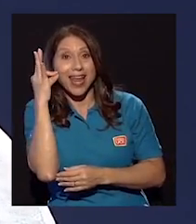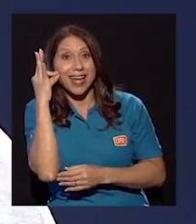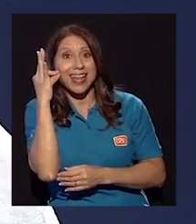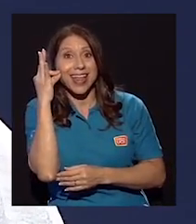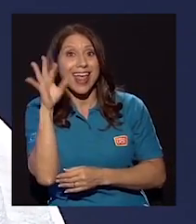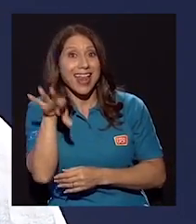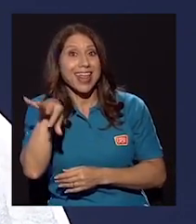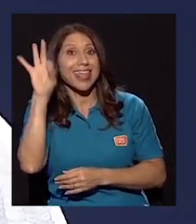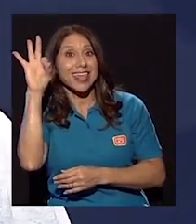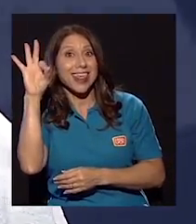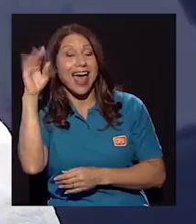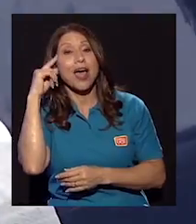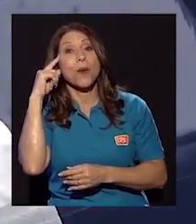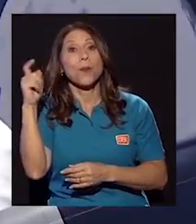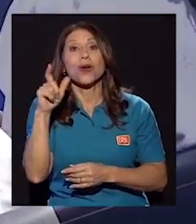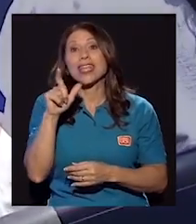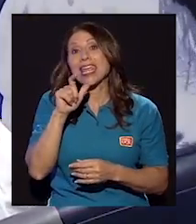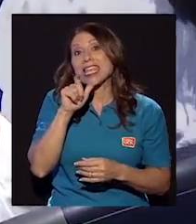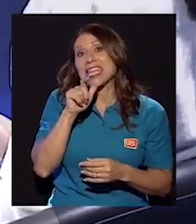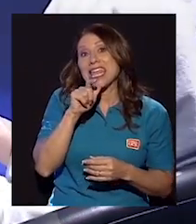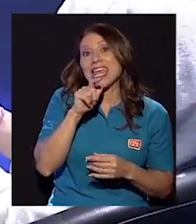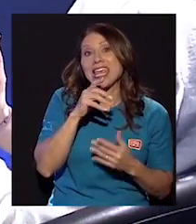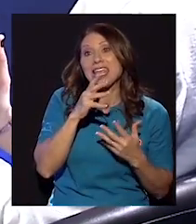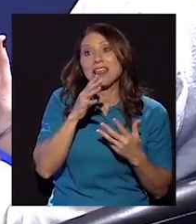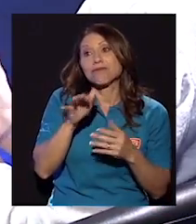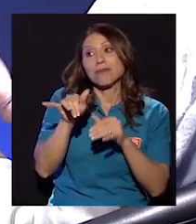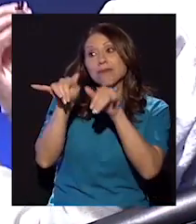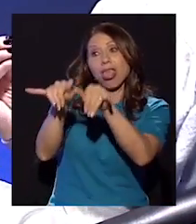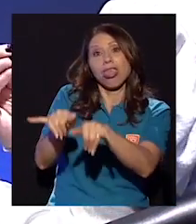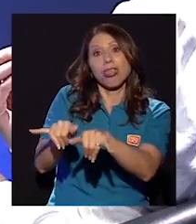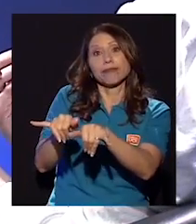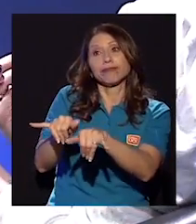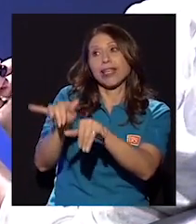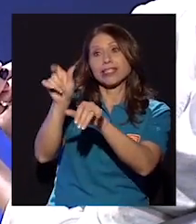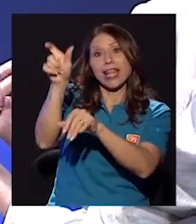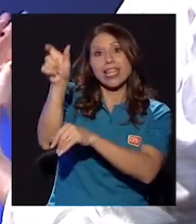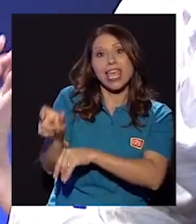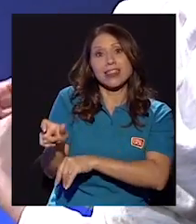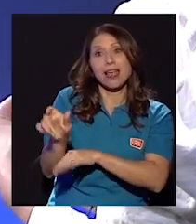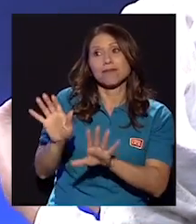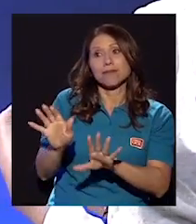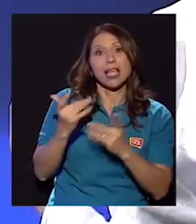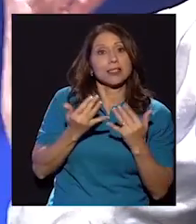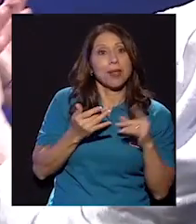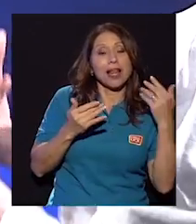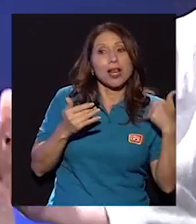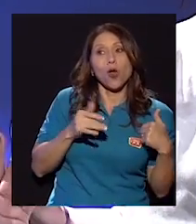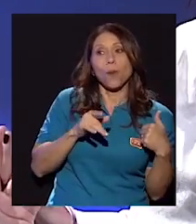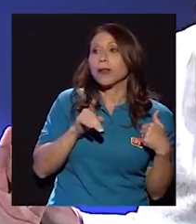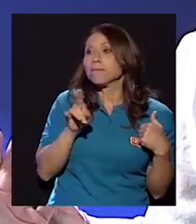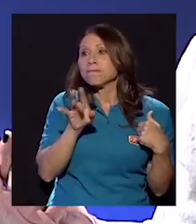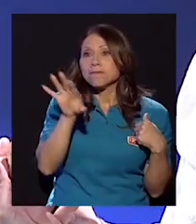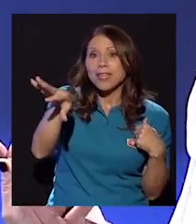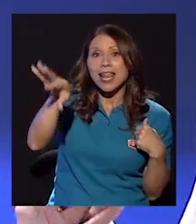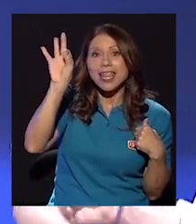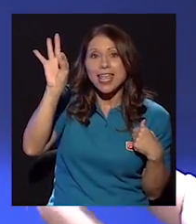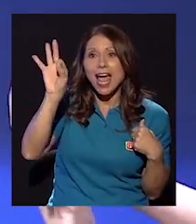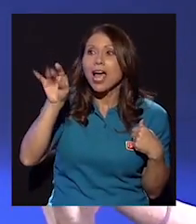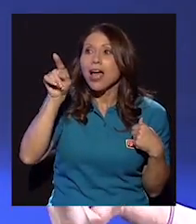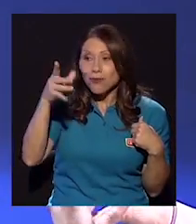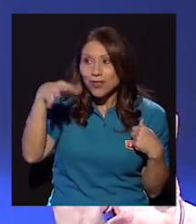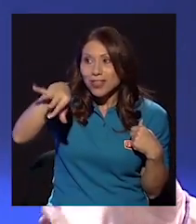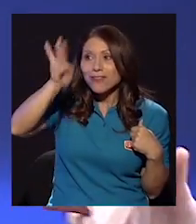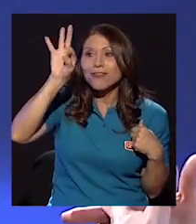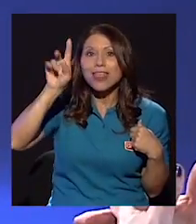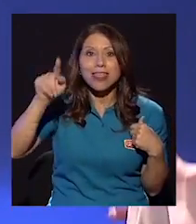rueda es él, Alejandro Sanzo, quien sea, es estar quieta y esperar a que él te elija. Y una vez que te elija, tienes que intentar acomodarte en lo posible a